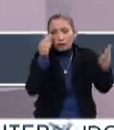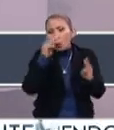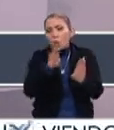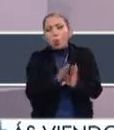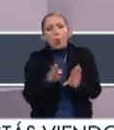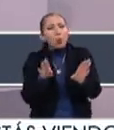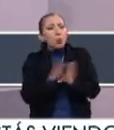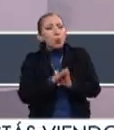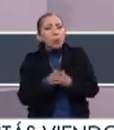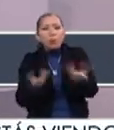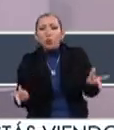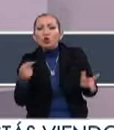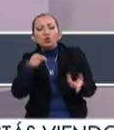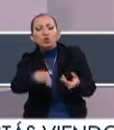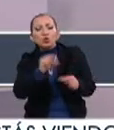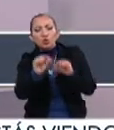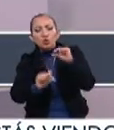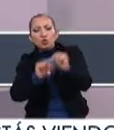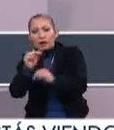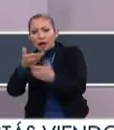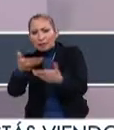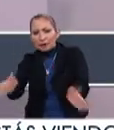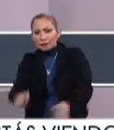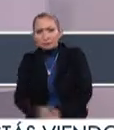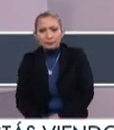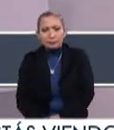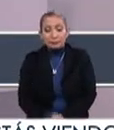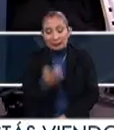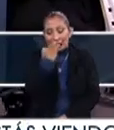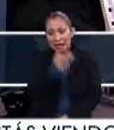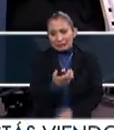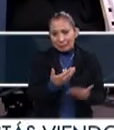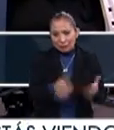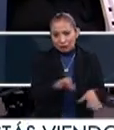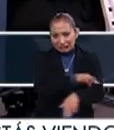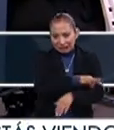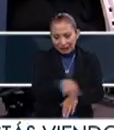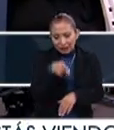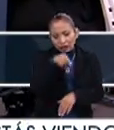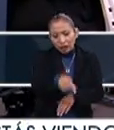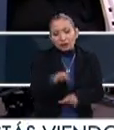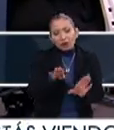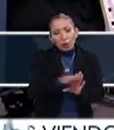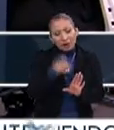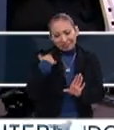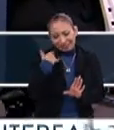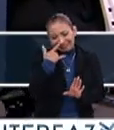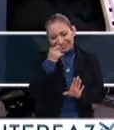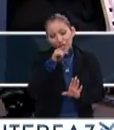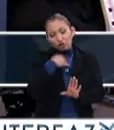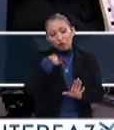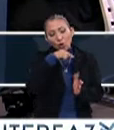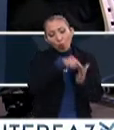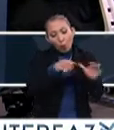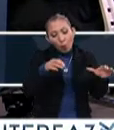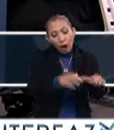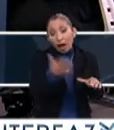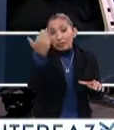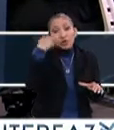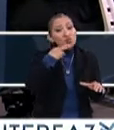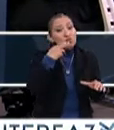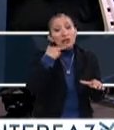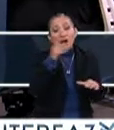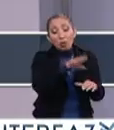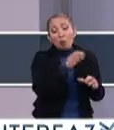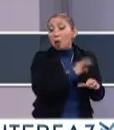¿Cómo es que lo han logrado en el caso del Abierto? El caso del Abierto es muy singular porque empezamos a usar espacios que no se usaban